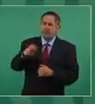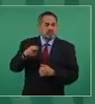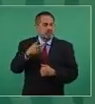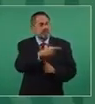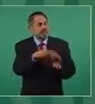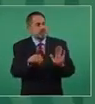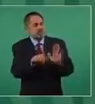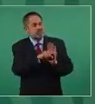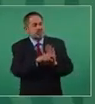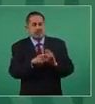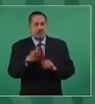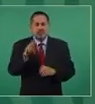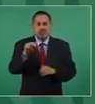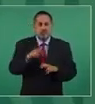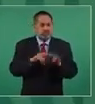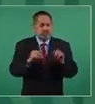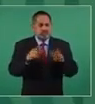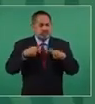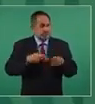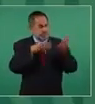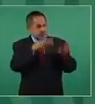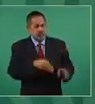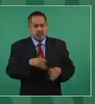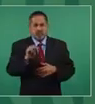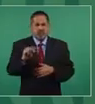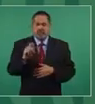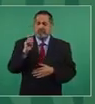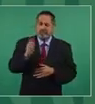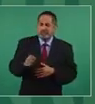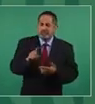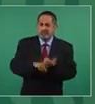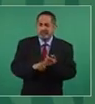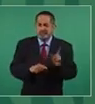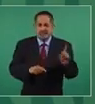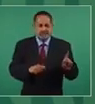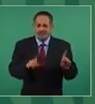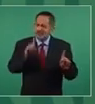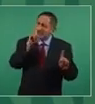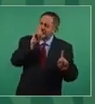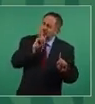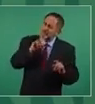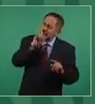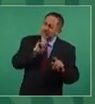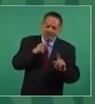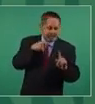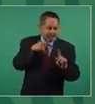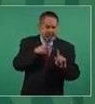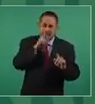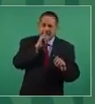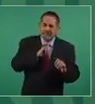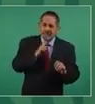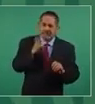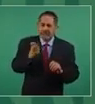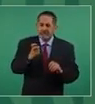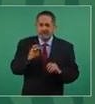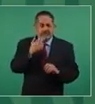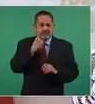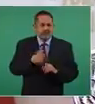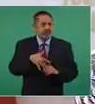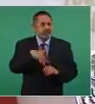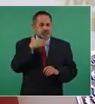a ningún periodista, es estigmatizar a la mentira y a la corrupción,